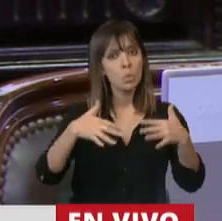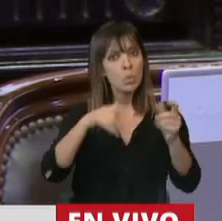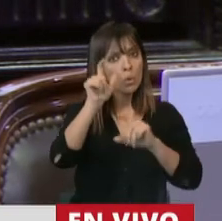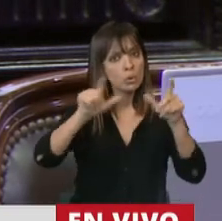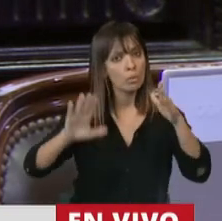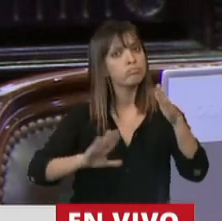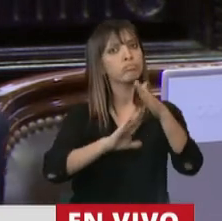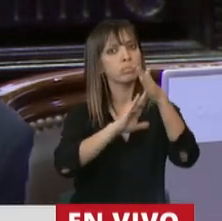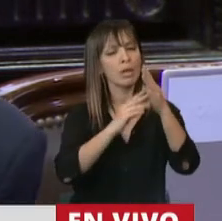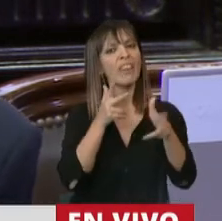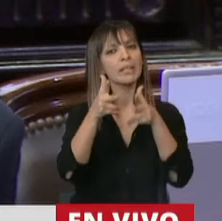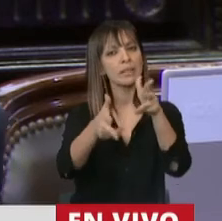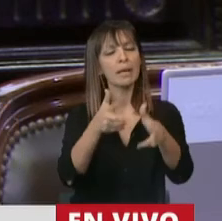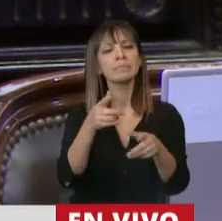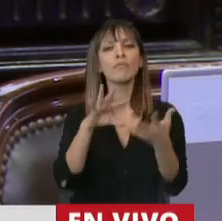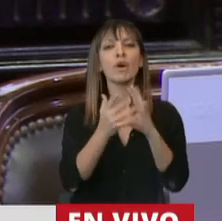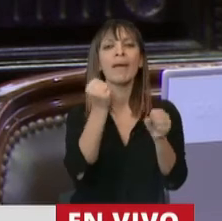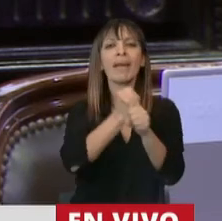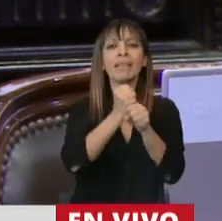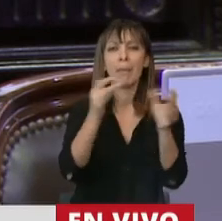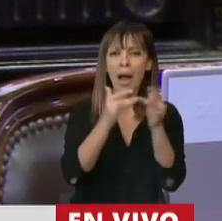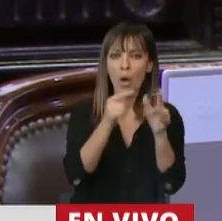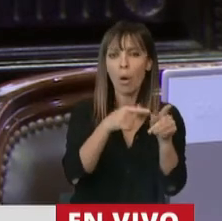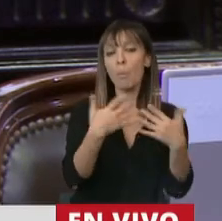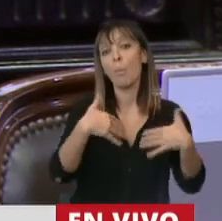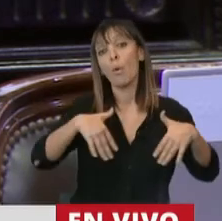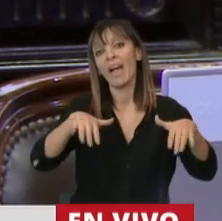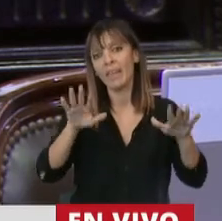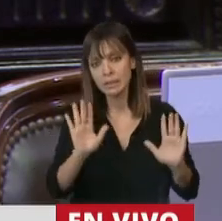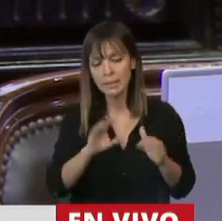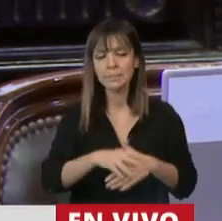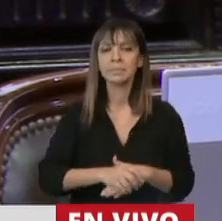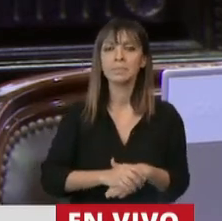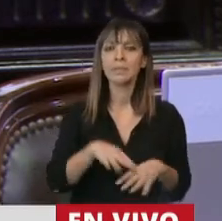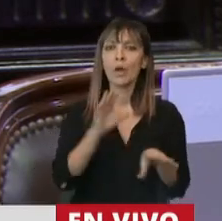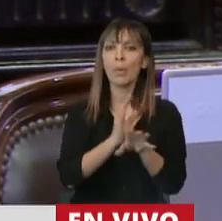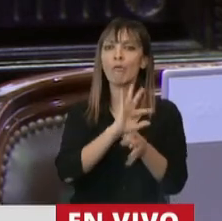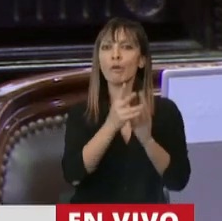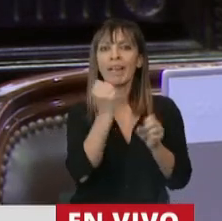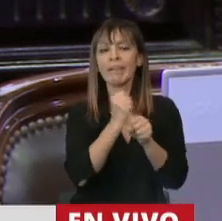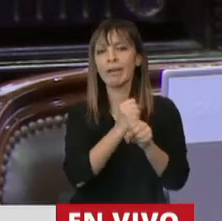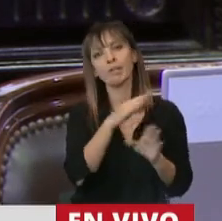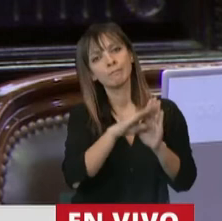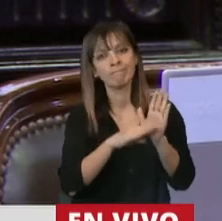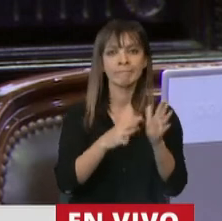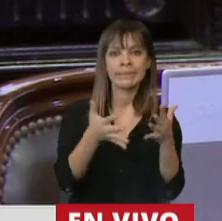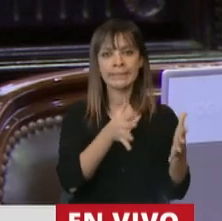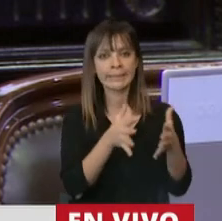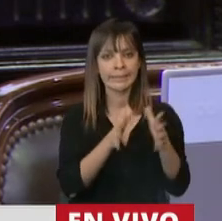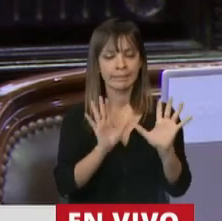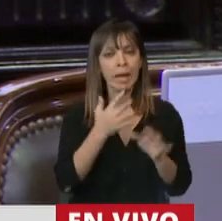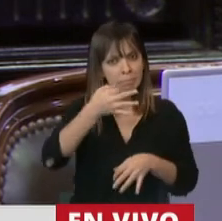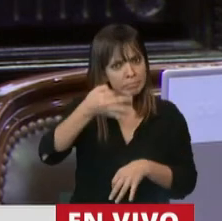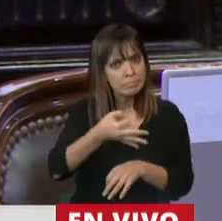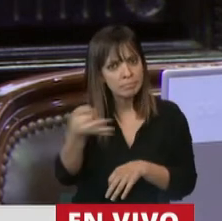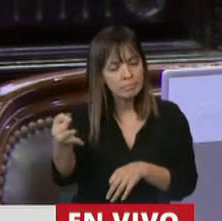hablaban de que el teletrabajo podía significar o significa precarización laboral. Y es cierto, el